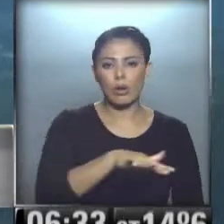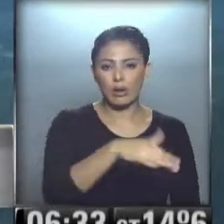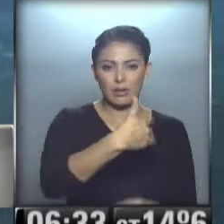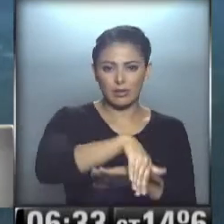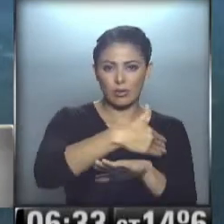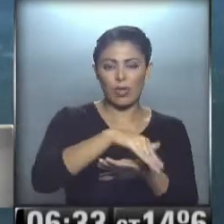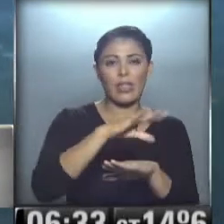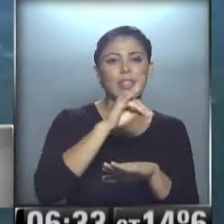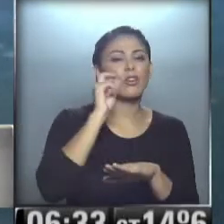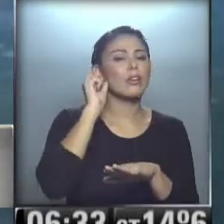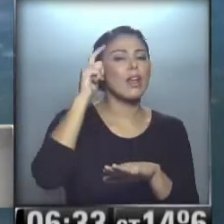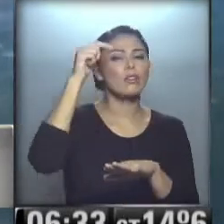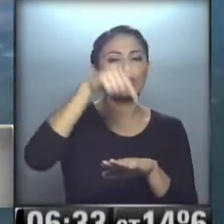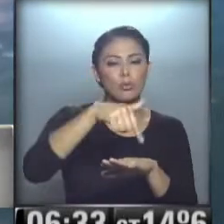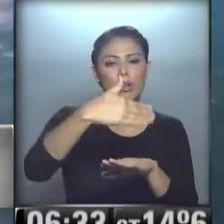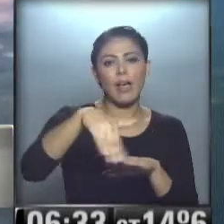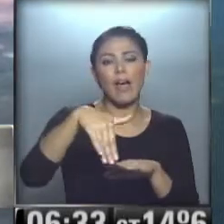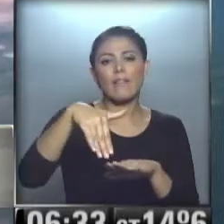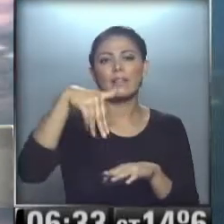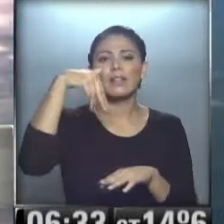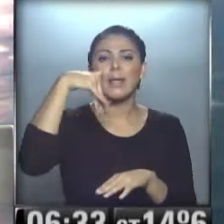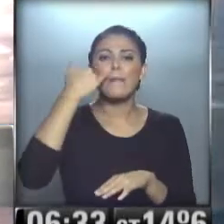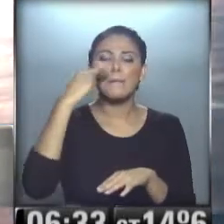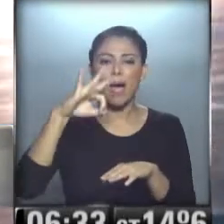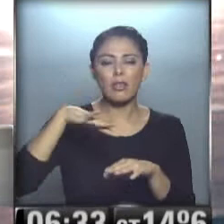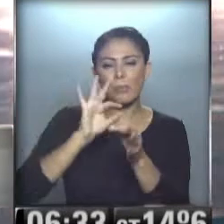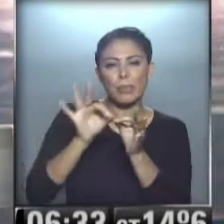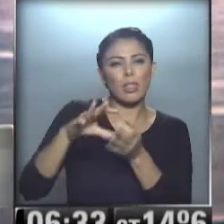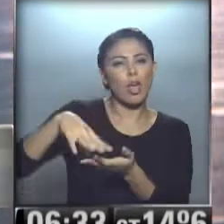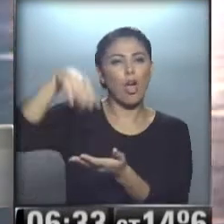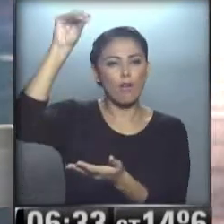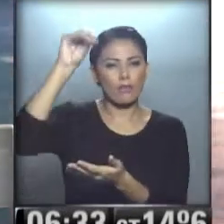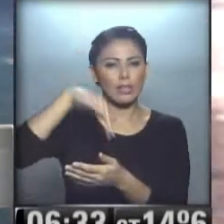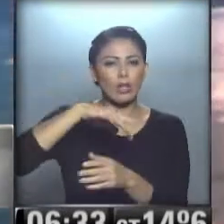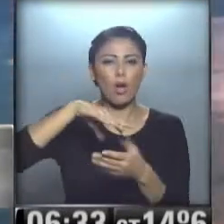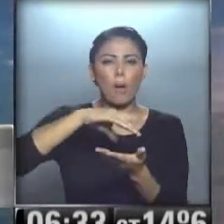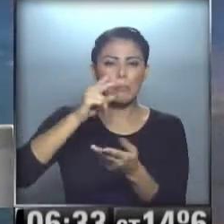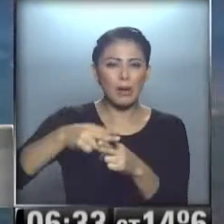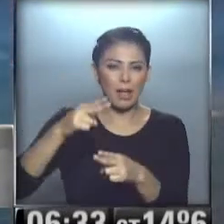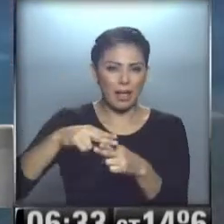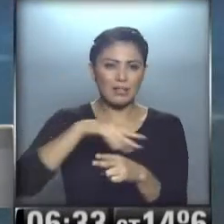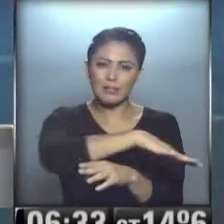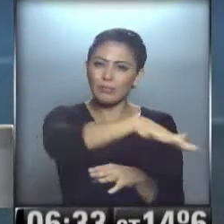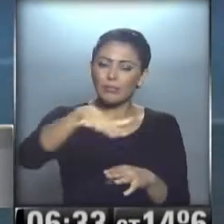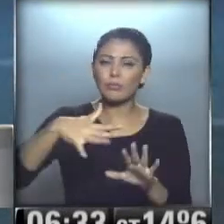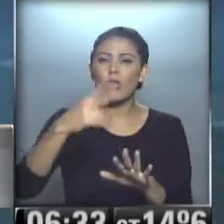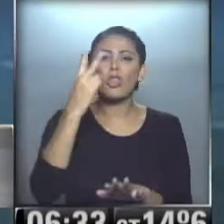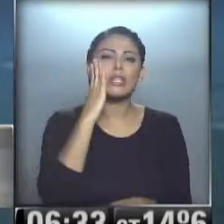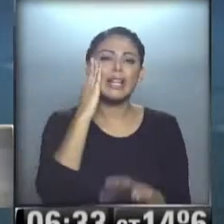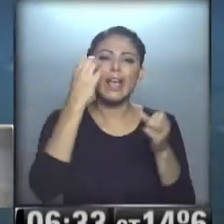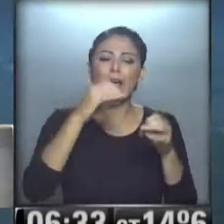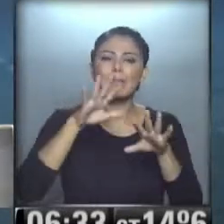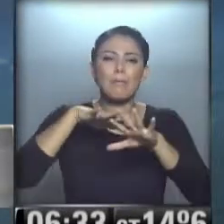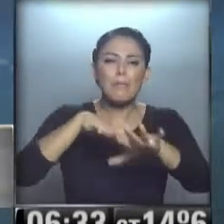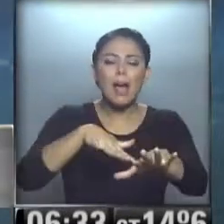Diagonal Sur, Avenida de Mayo... ...y también Diagonal Norte, zona del Obelisco, Plaza de la República... ...se va a complicar el tránsito a partir de las 14... ...así